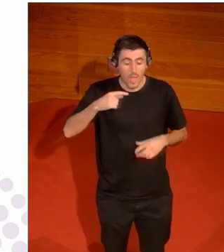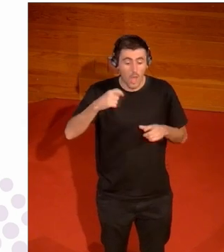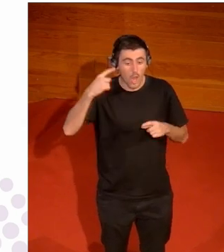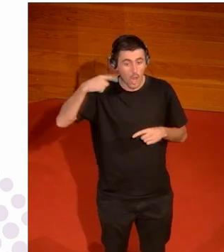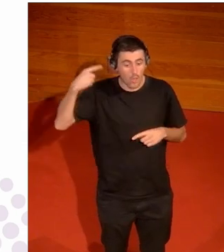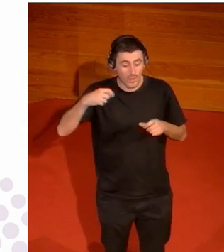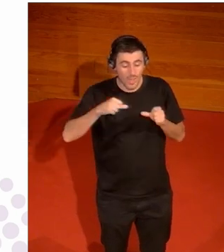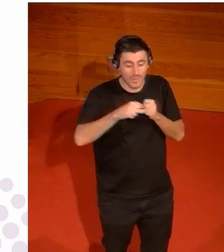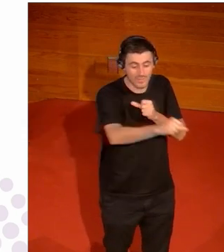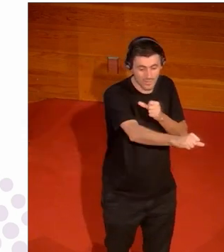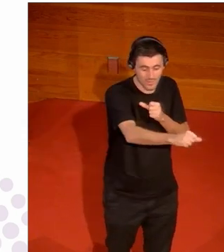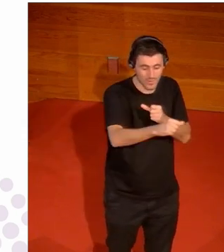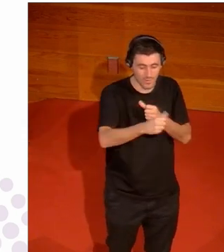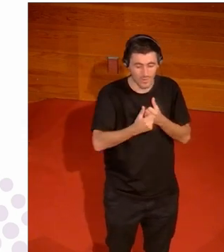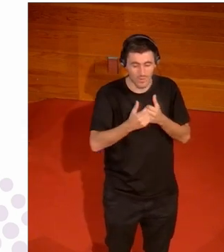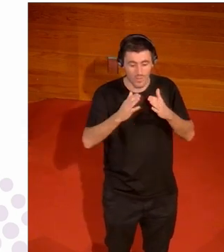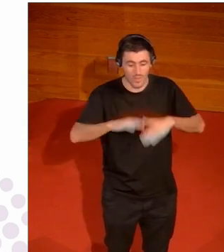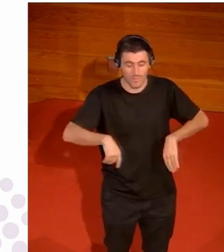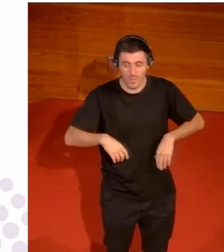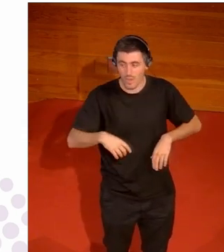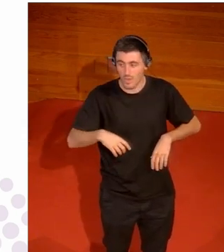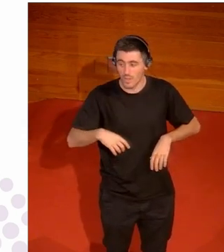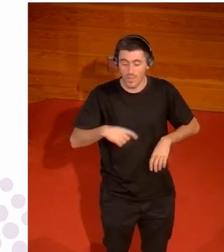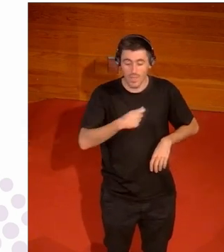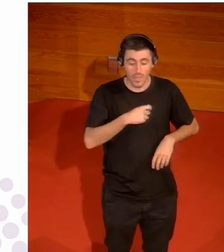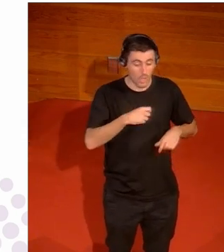vergüenza torera España logró más medallas femeninas que masculinas